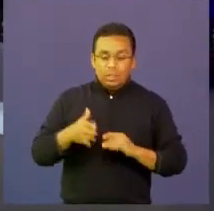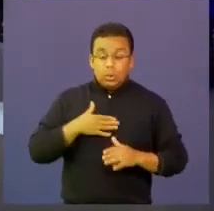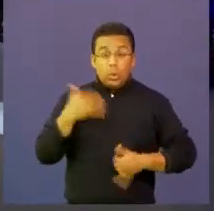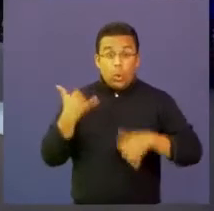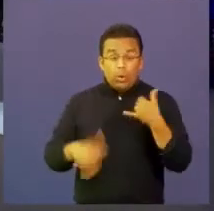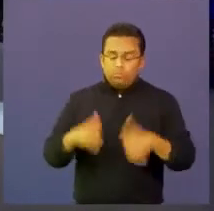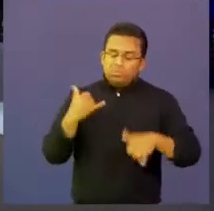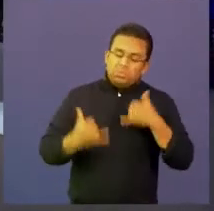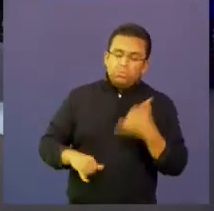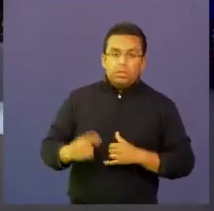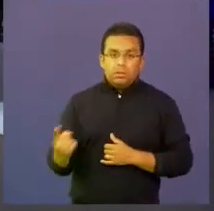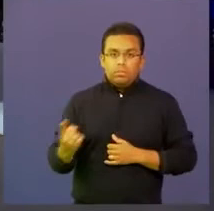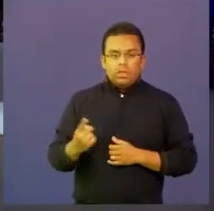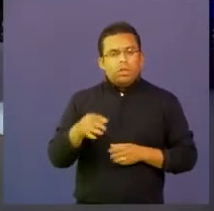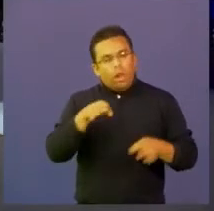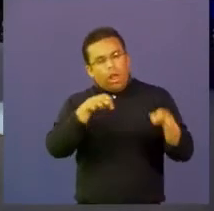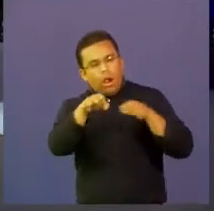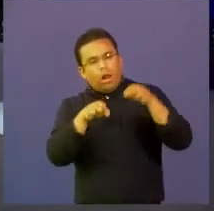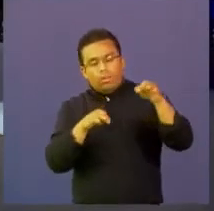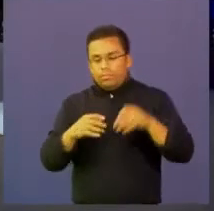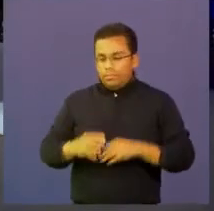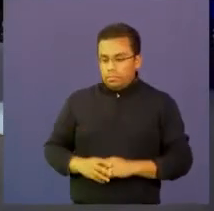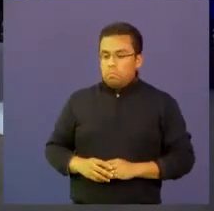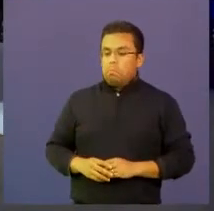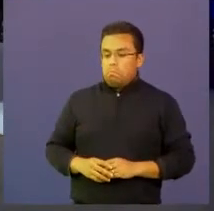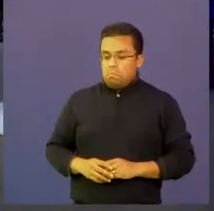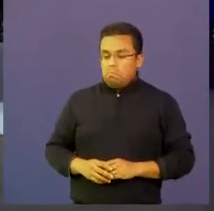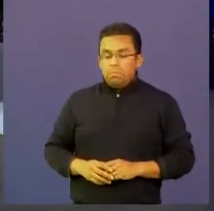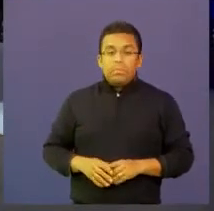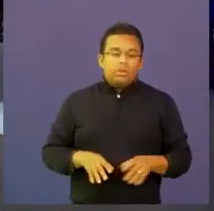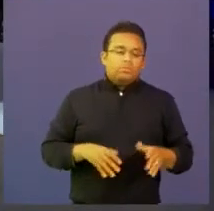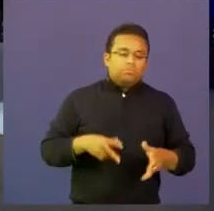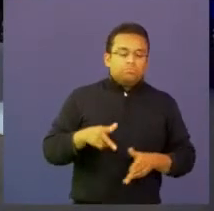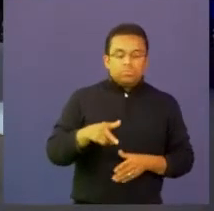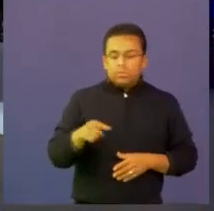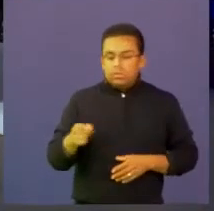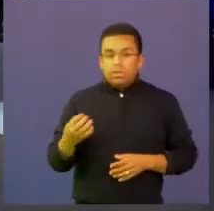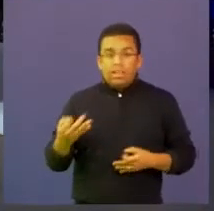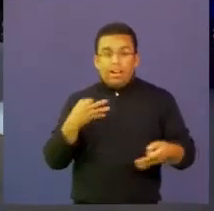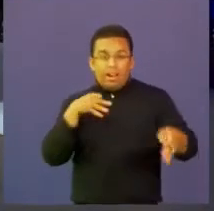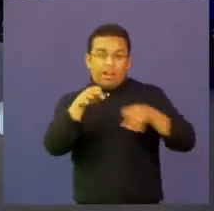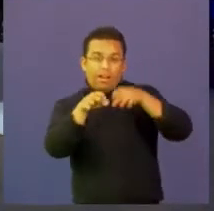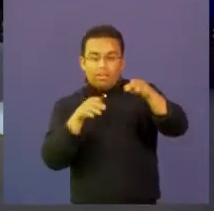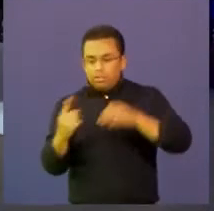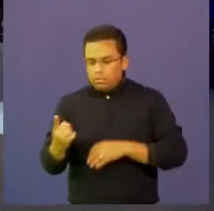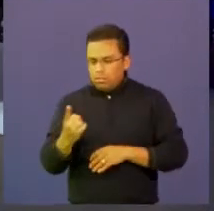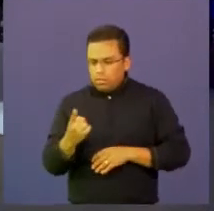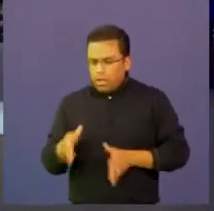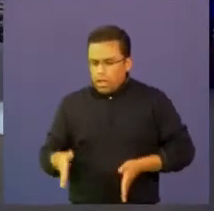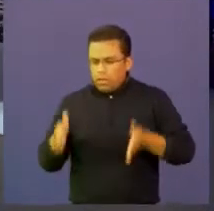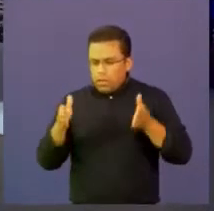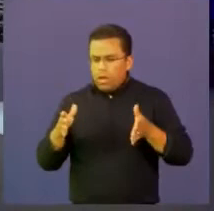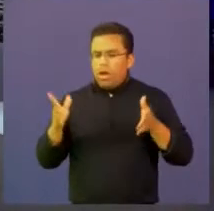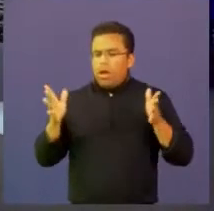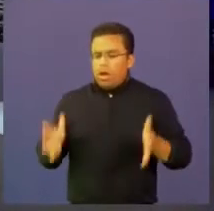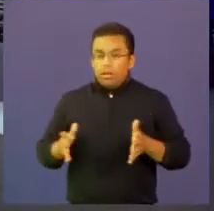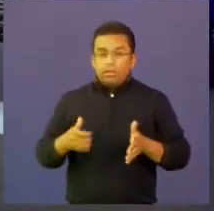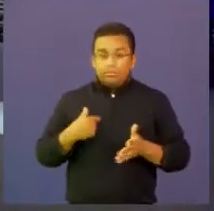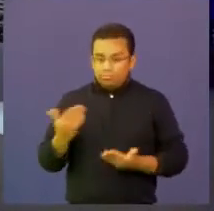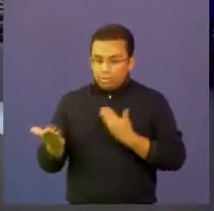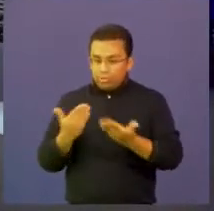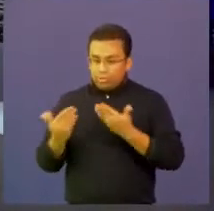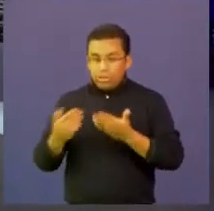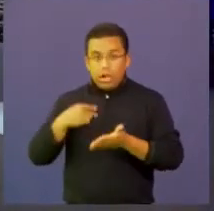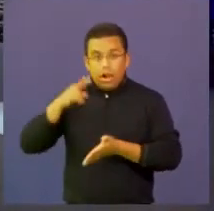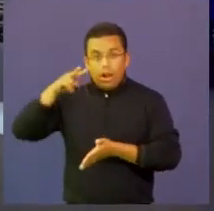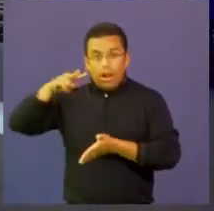explicando los contenidos qué características tienen los edificios cuál es el paso a seguir y el estudiante tanto el estudiante como el profesor puede ir